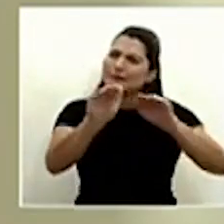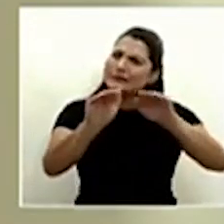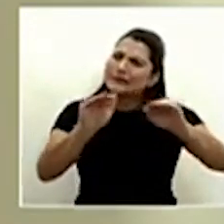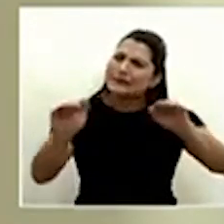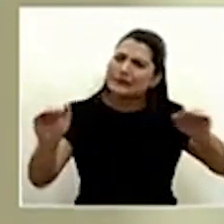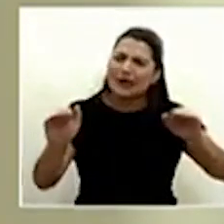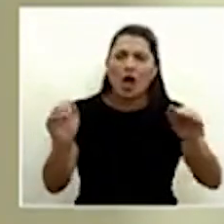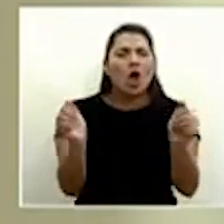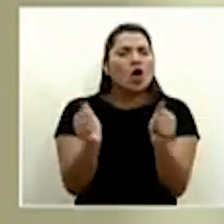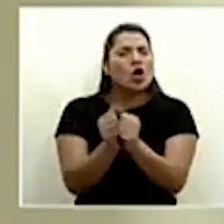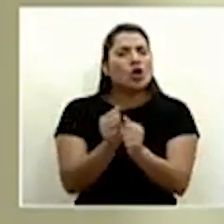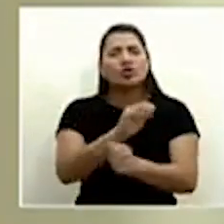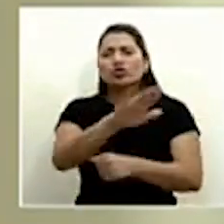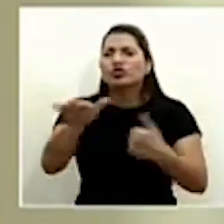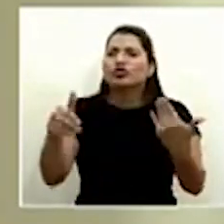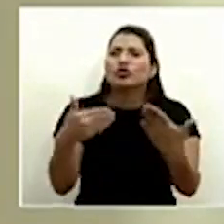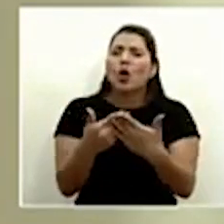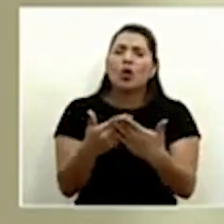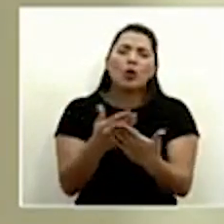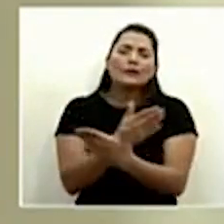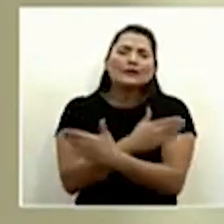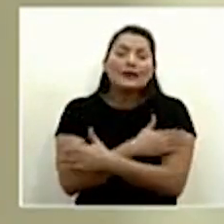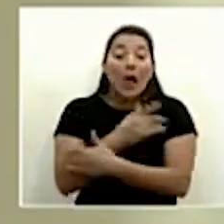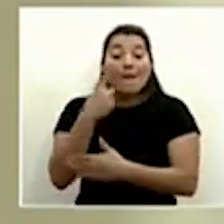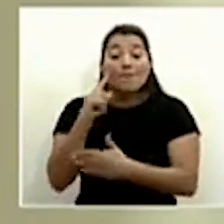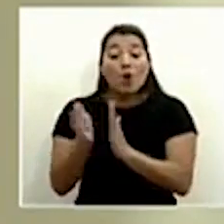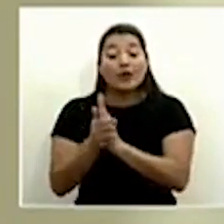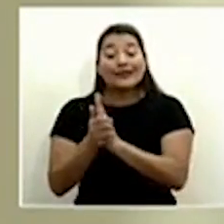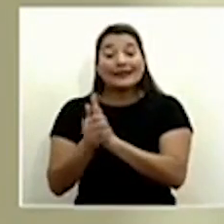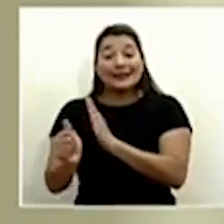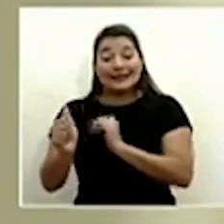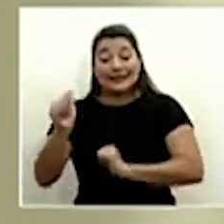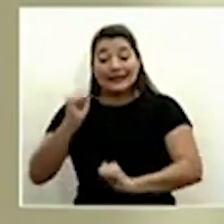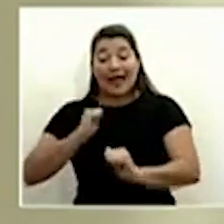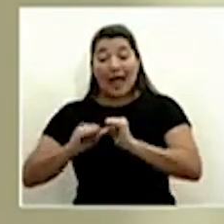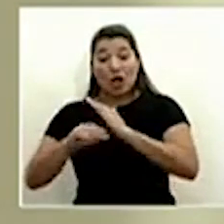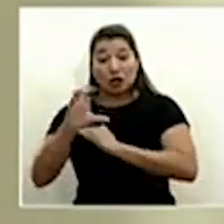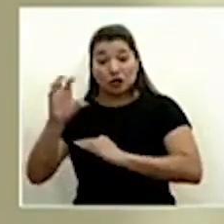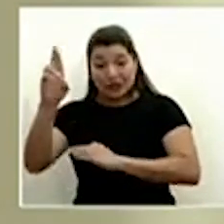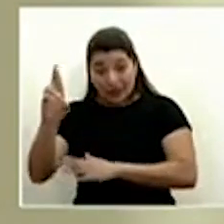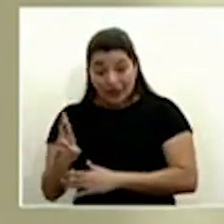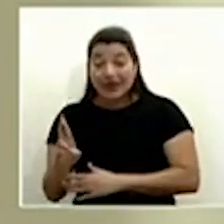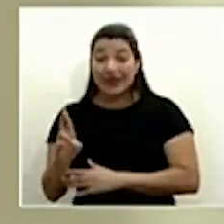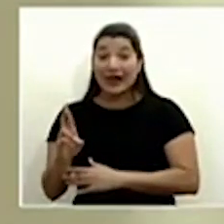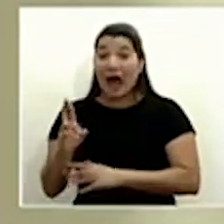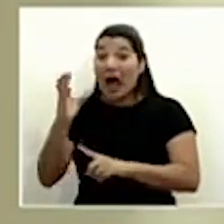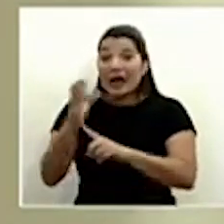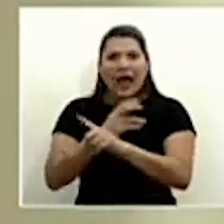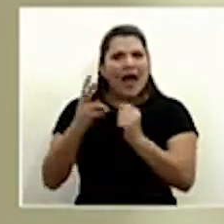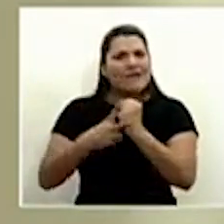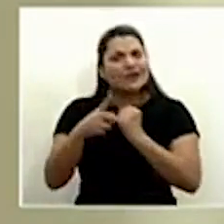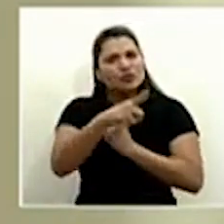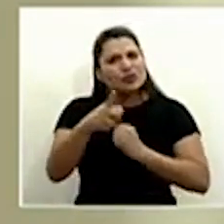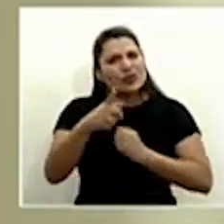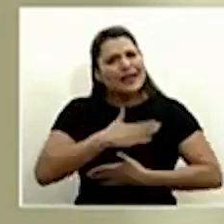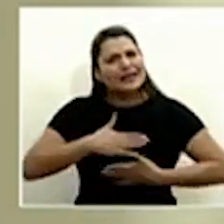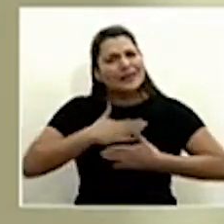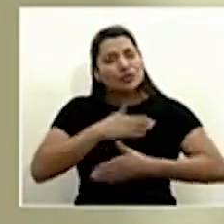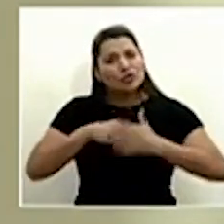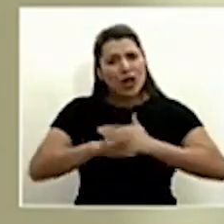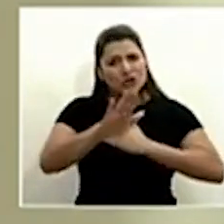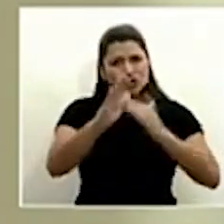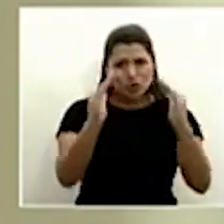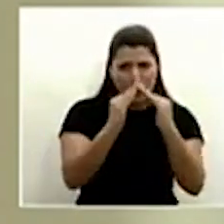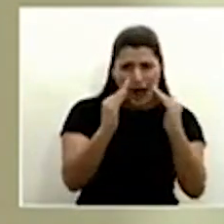afecto que ustedes profesan por lo mejor del talento costarricense, por cada vez que han disfrutado en su casa en estas semanas de pandemia,